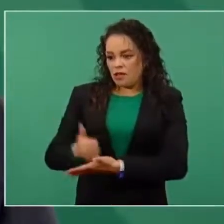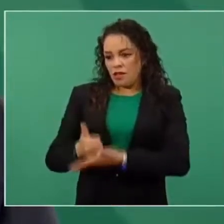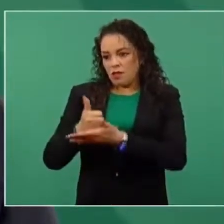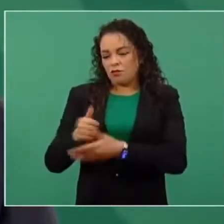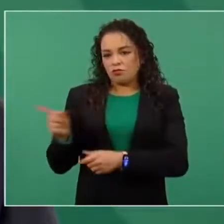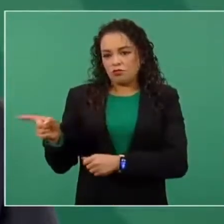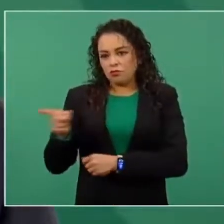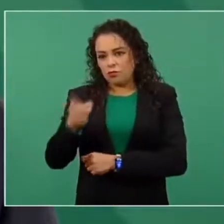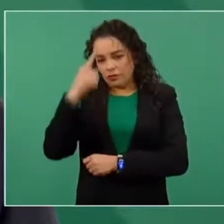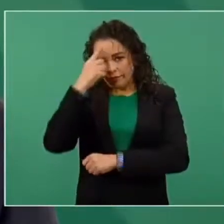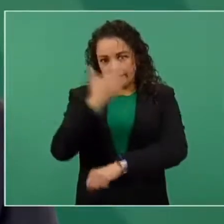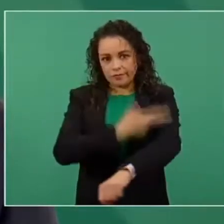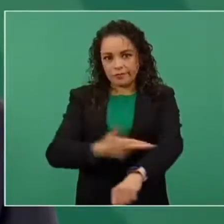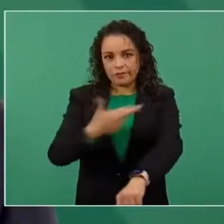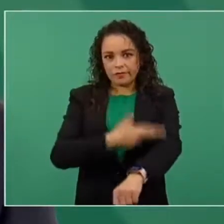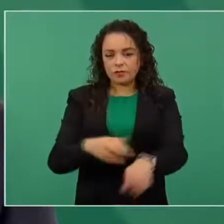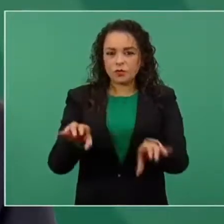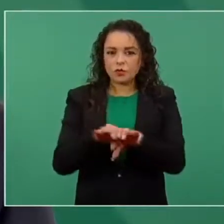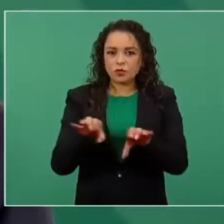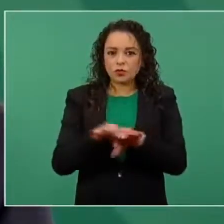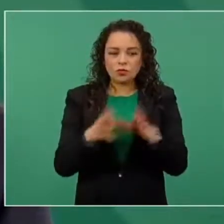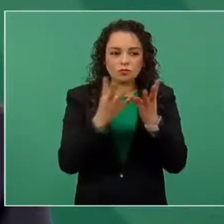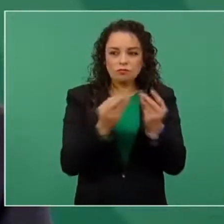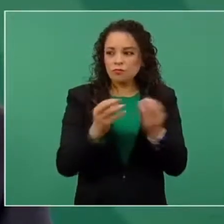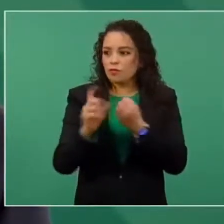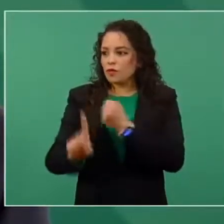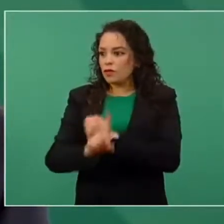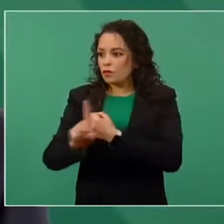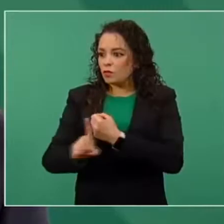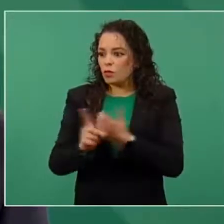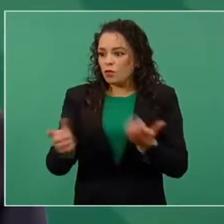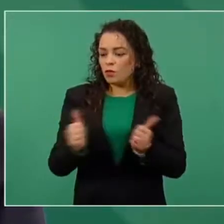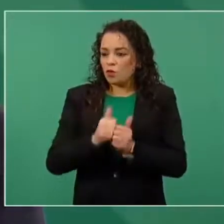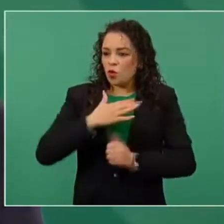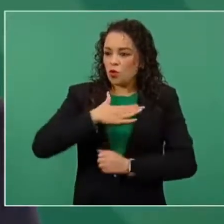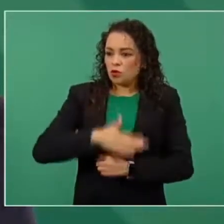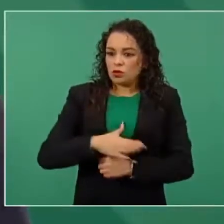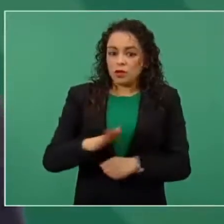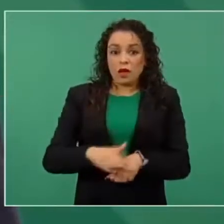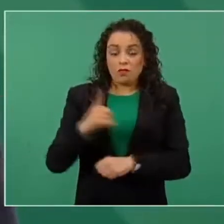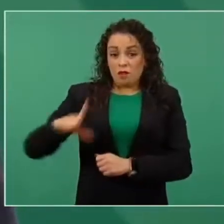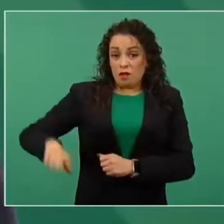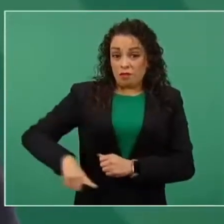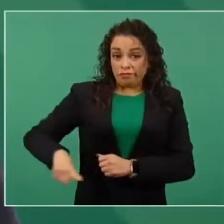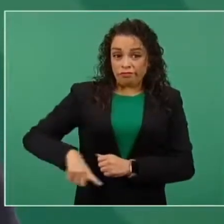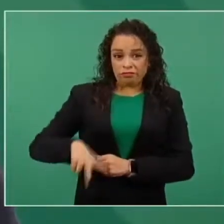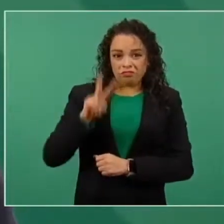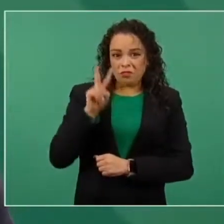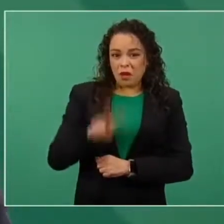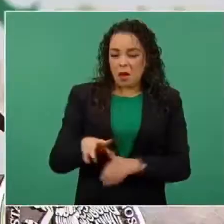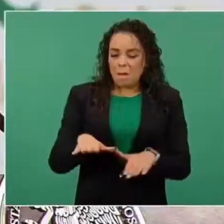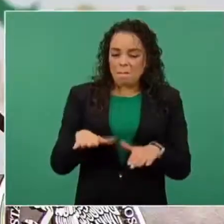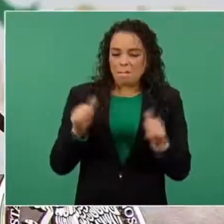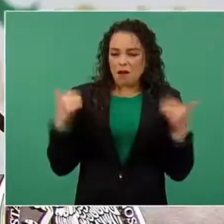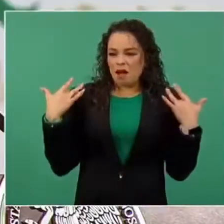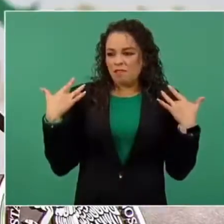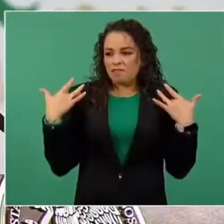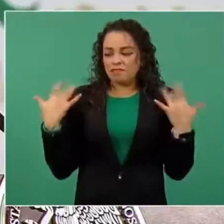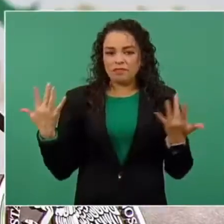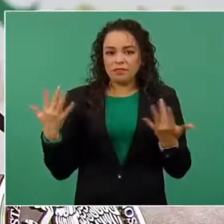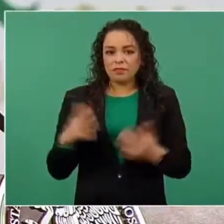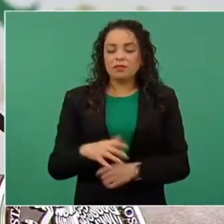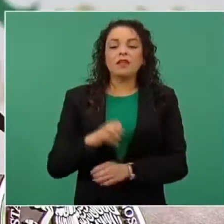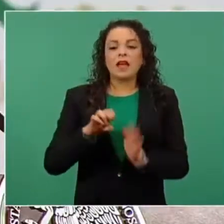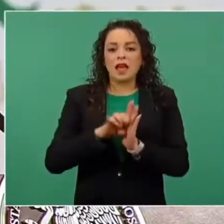justicia y la resolución de estos problemas, porque el Estado renunció con muchos casos, en particular en la búsqueda de